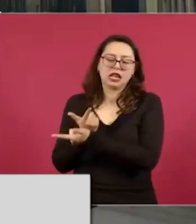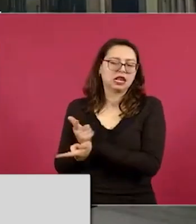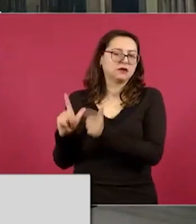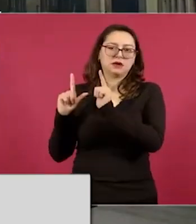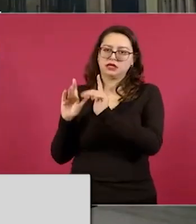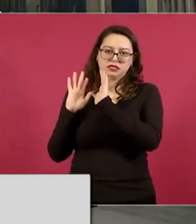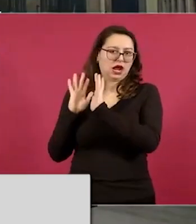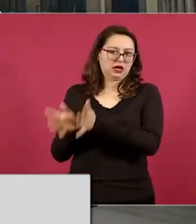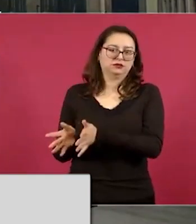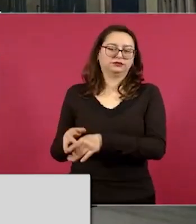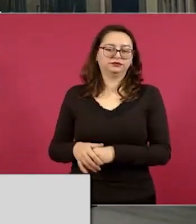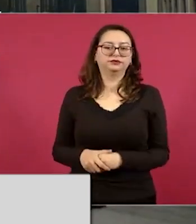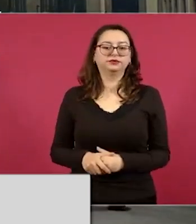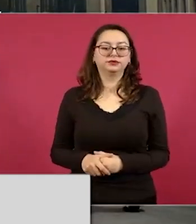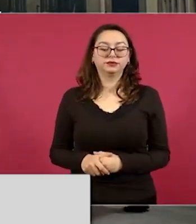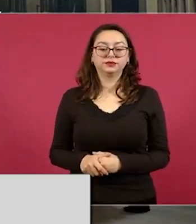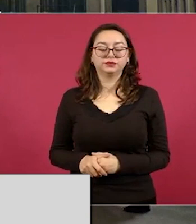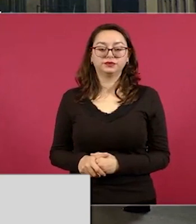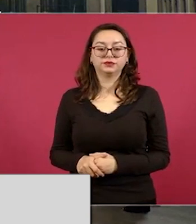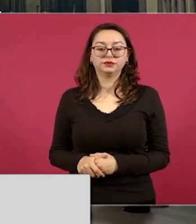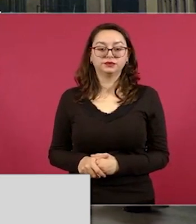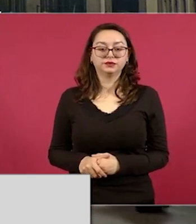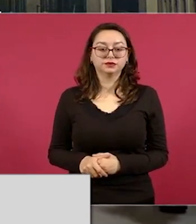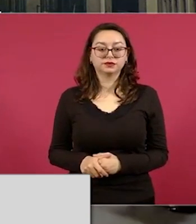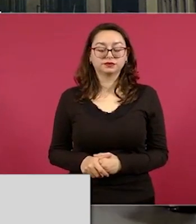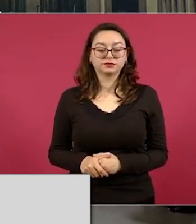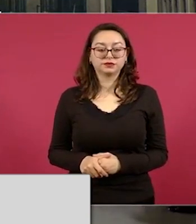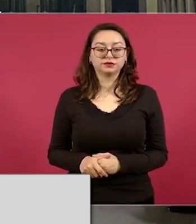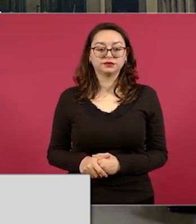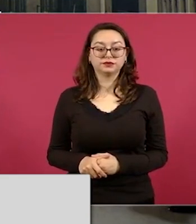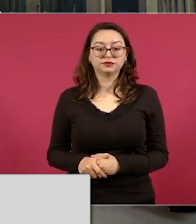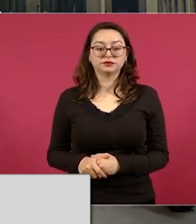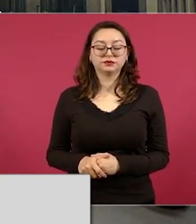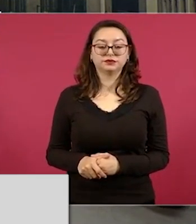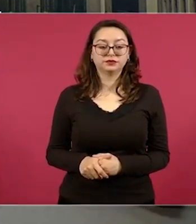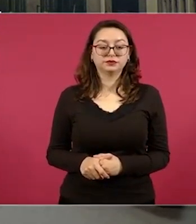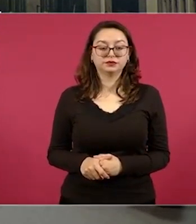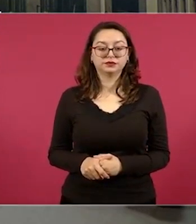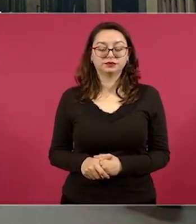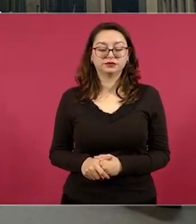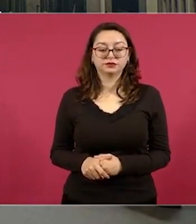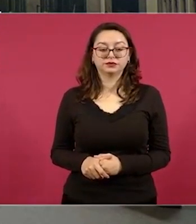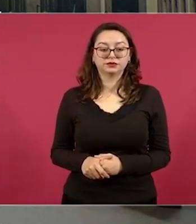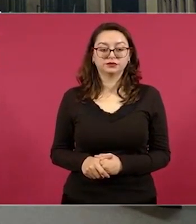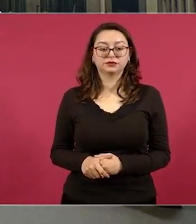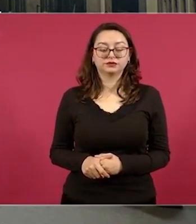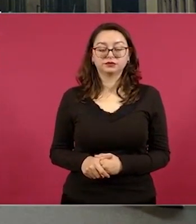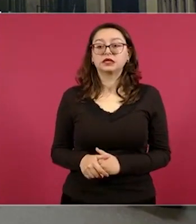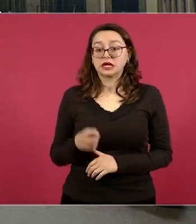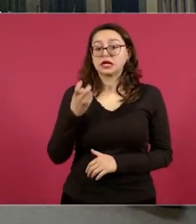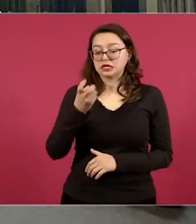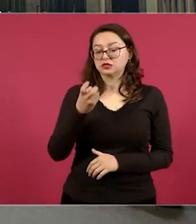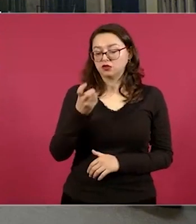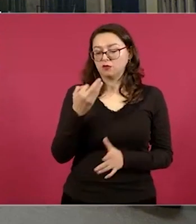al concluir su gobierno habrá continuidad de la cuarta transformación y que va a ser muy difícil un retroceso, pues sostuvo que los modelos del país que están